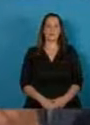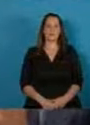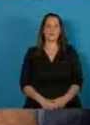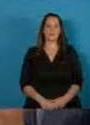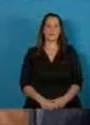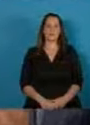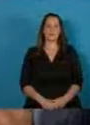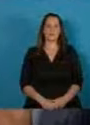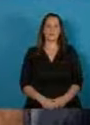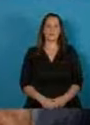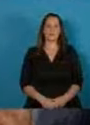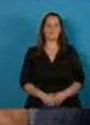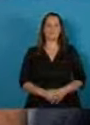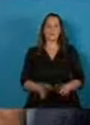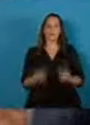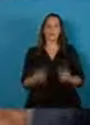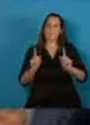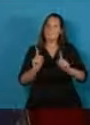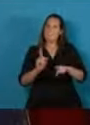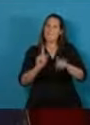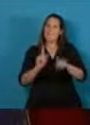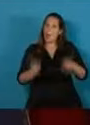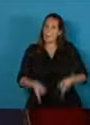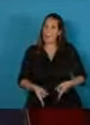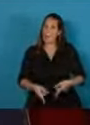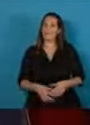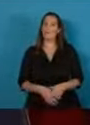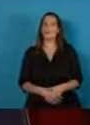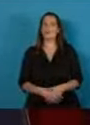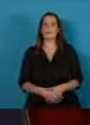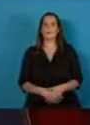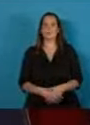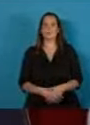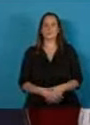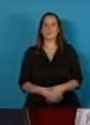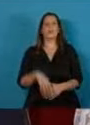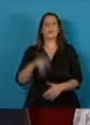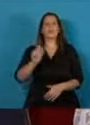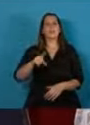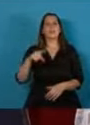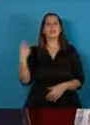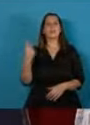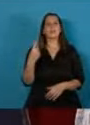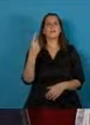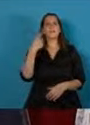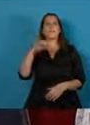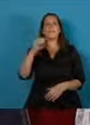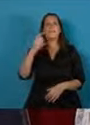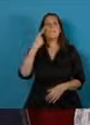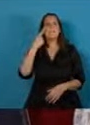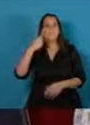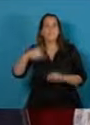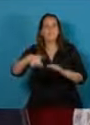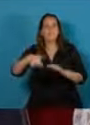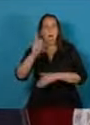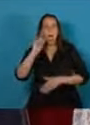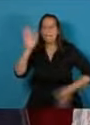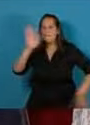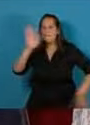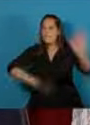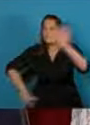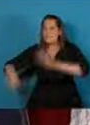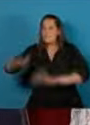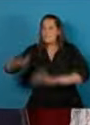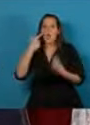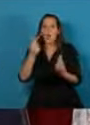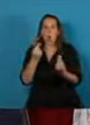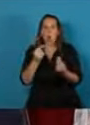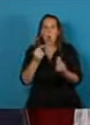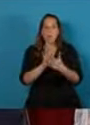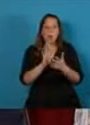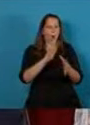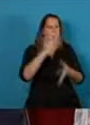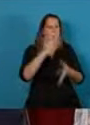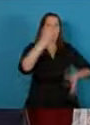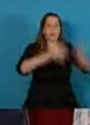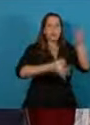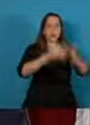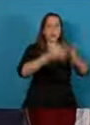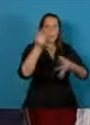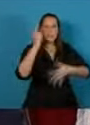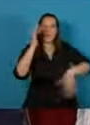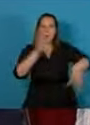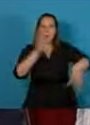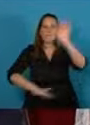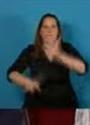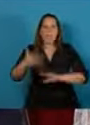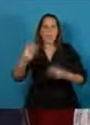al mismo tiempo estaremos reorganizando y concentrando los esfuerzos de la justicia de modo que se